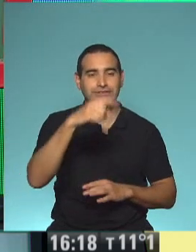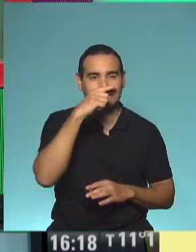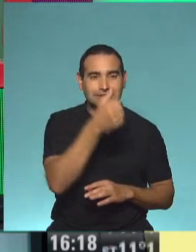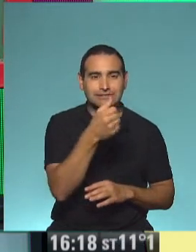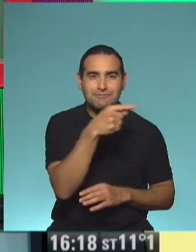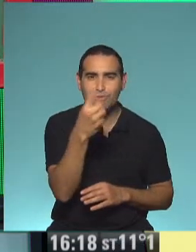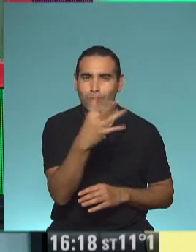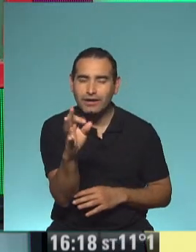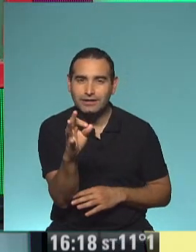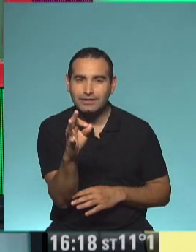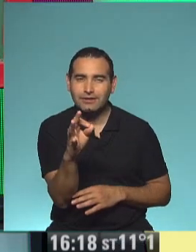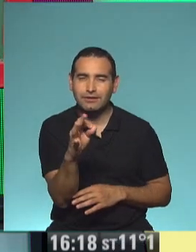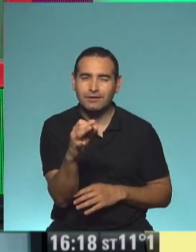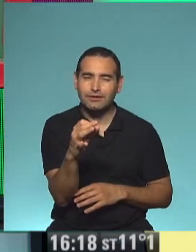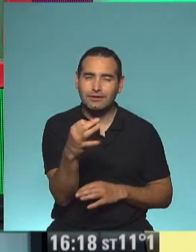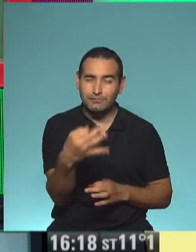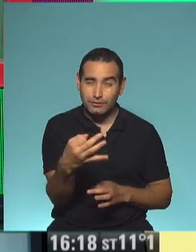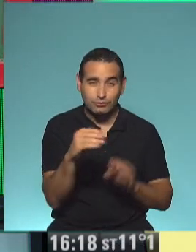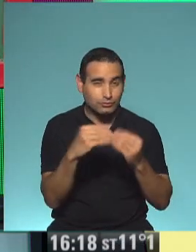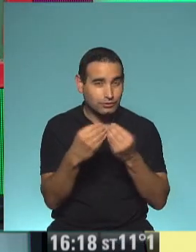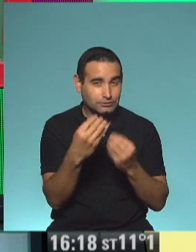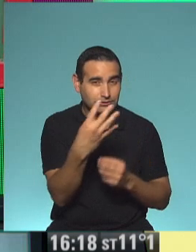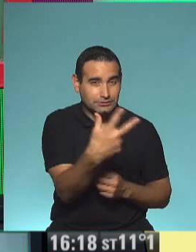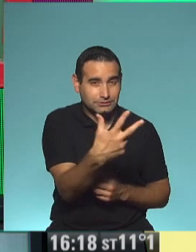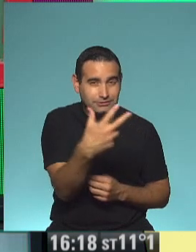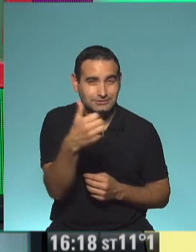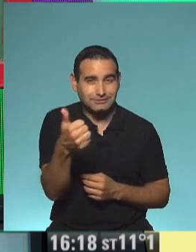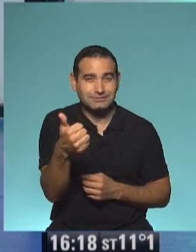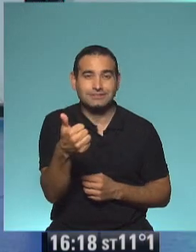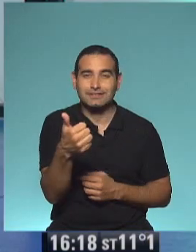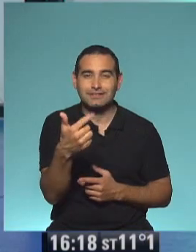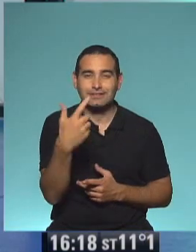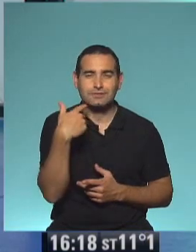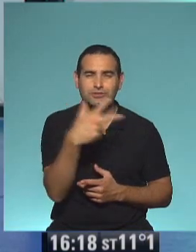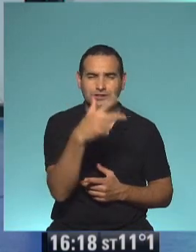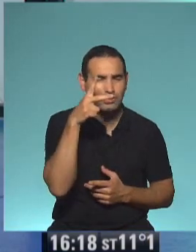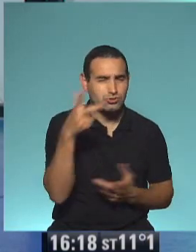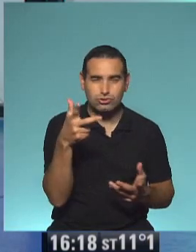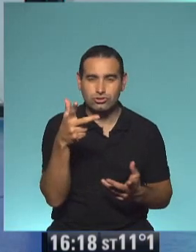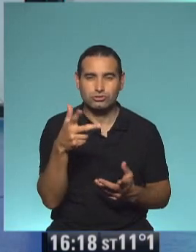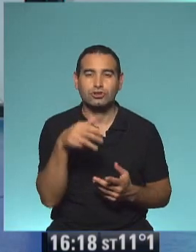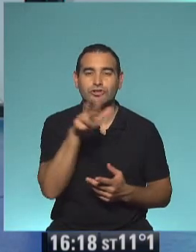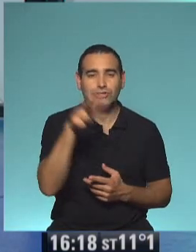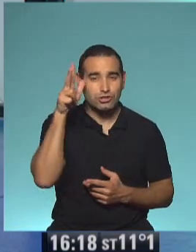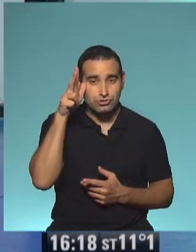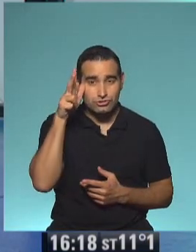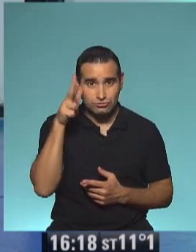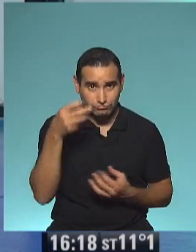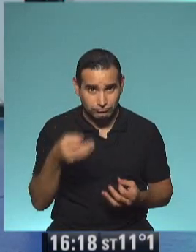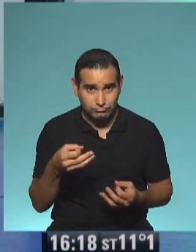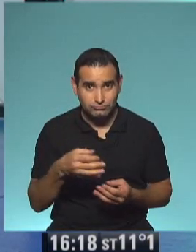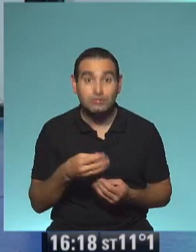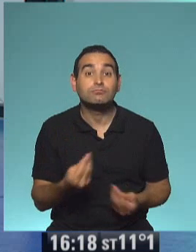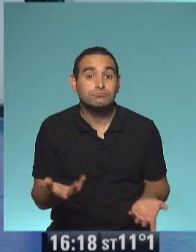40, está bien. Me da 36. Pero yo no resté 40, resté 38. Entonces 38. Entonces. ¿Qué quedaría?